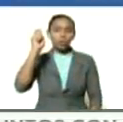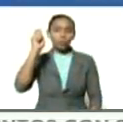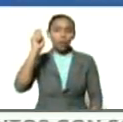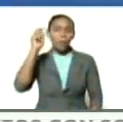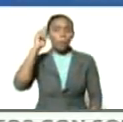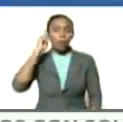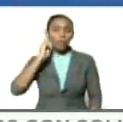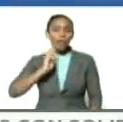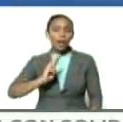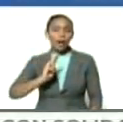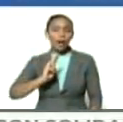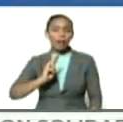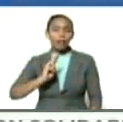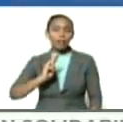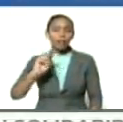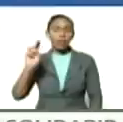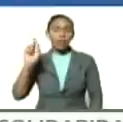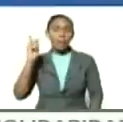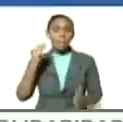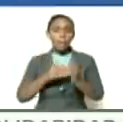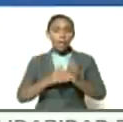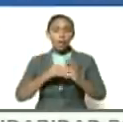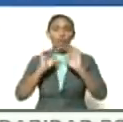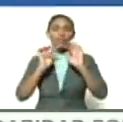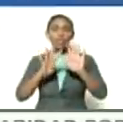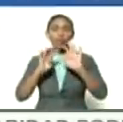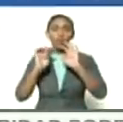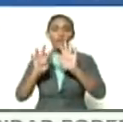bolivariana de 1999